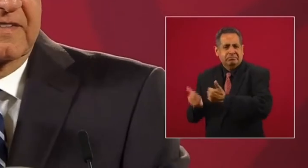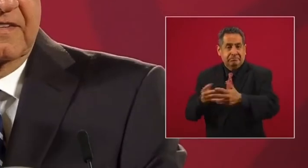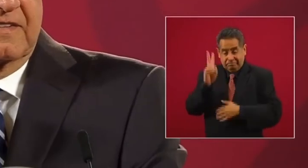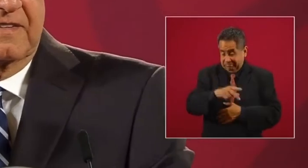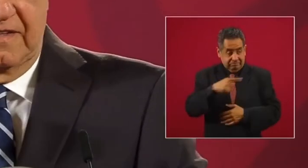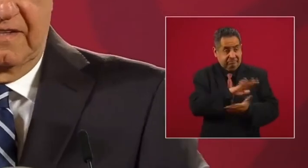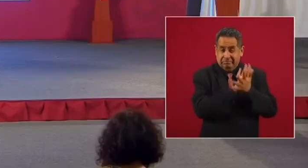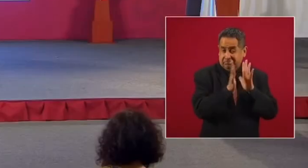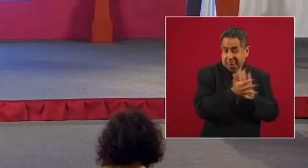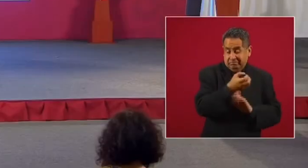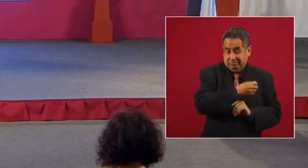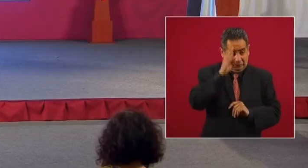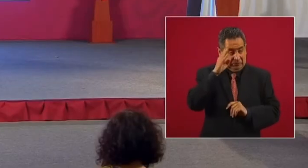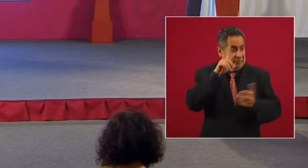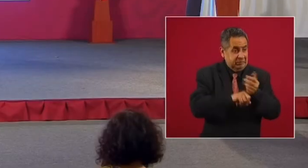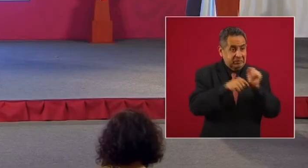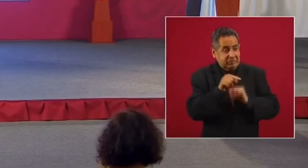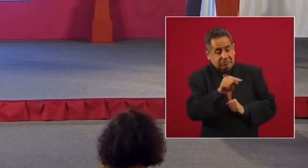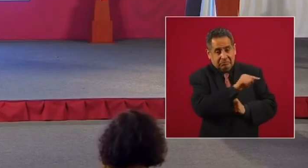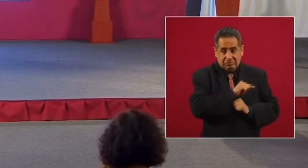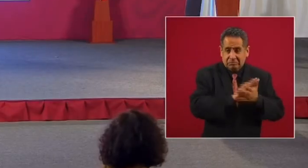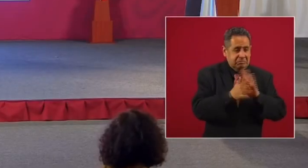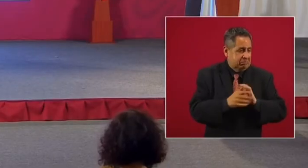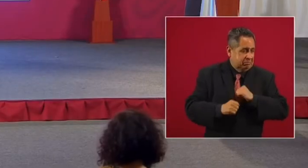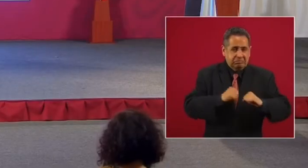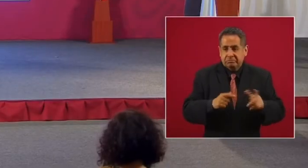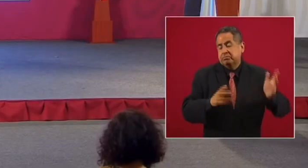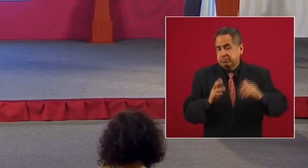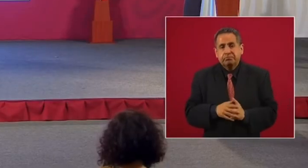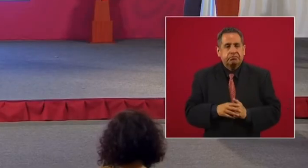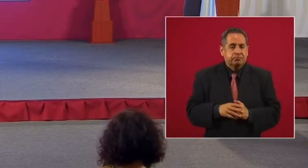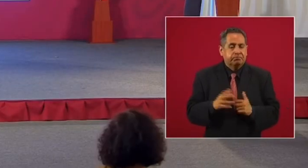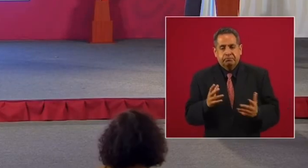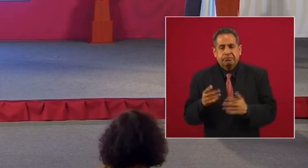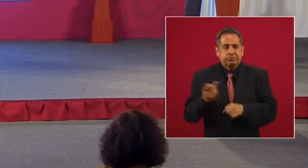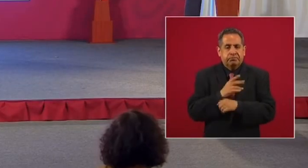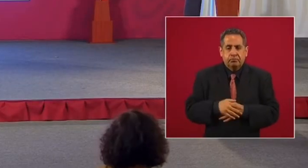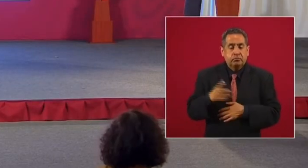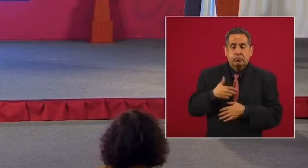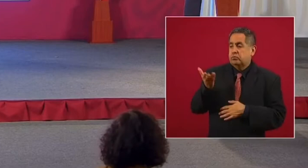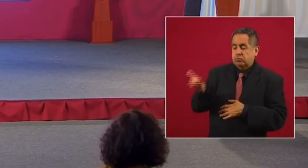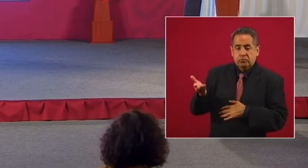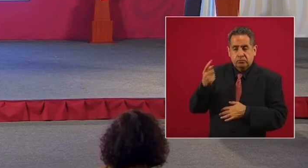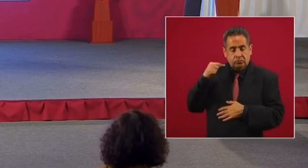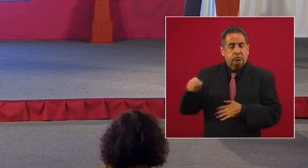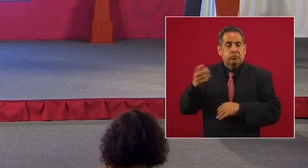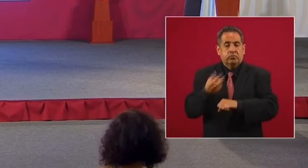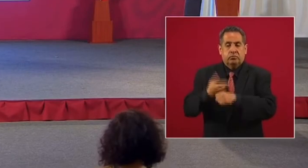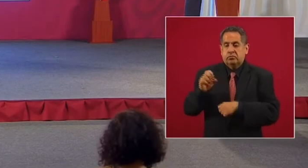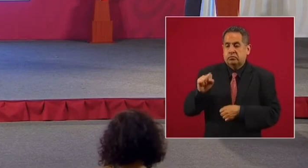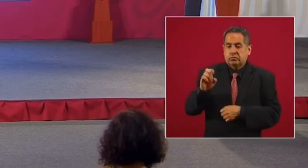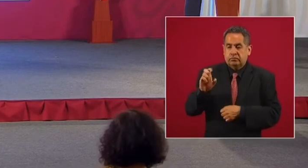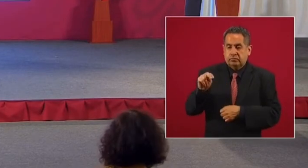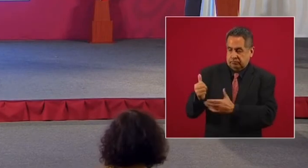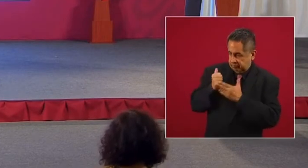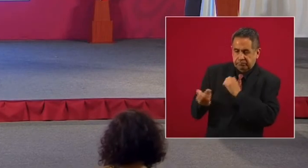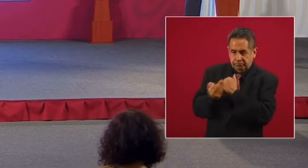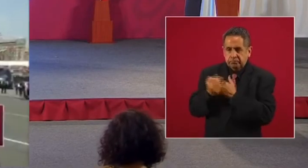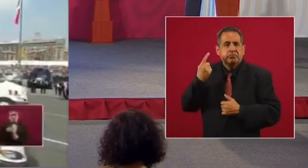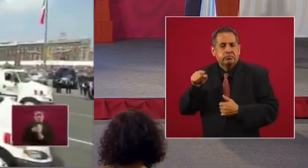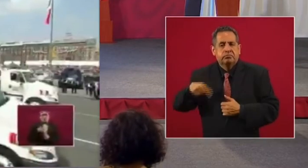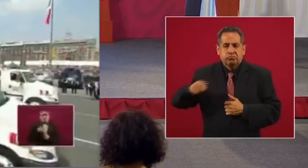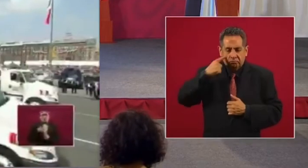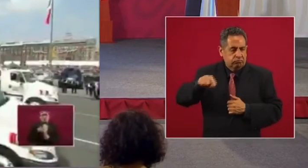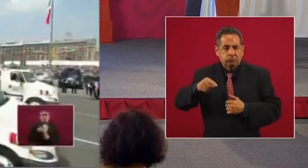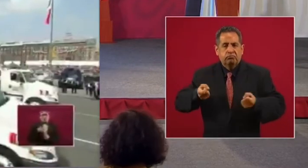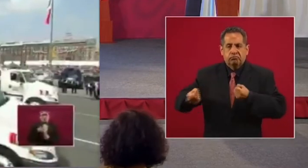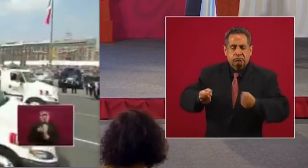de complicidades y componentes. Entonces, se le pidió a la Secretaría de Defensa que nos ayudara para